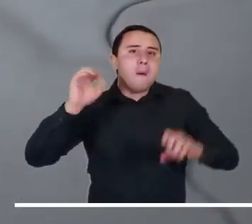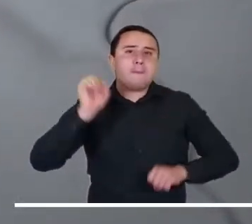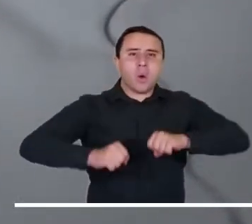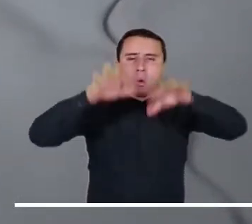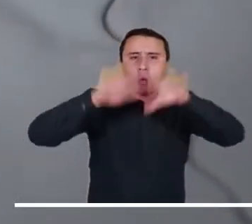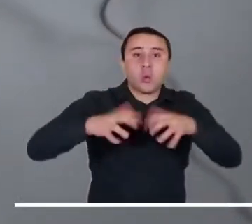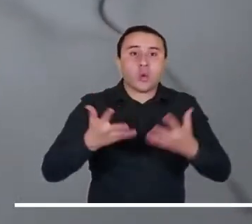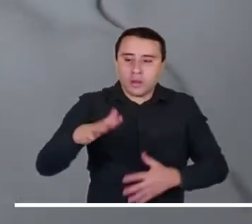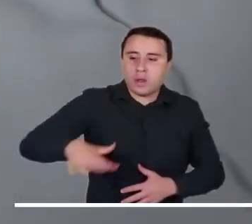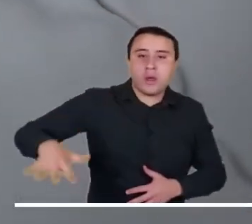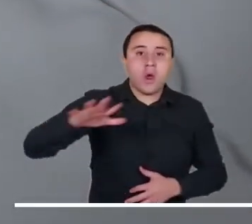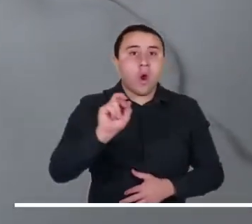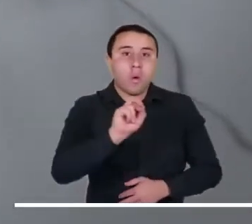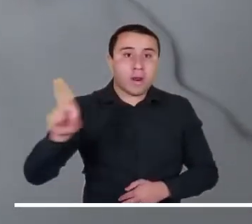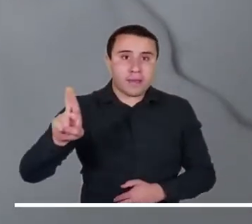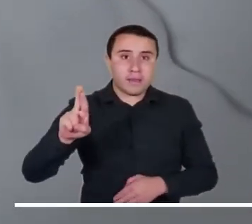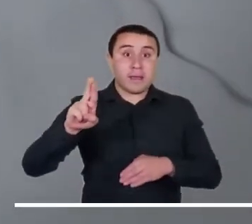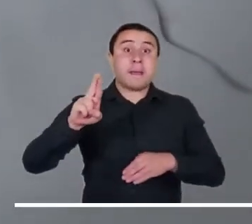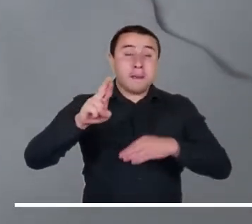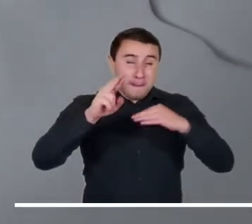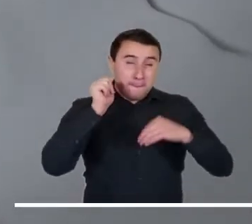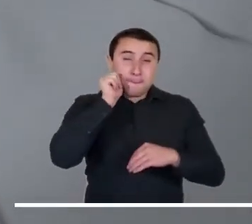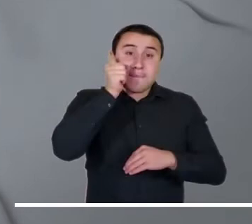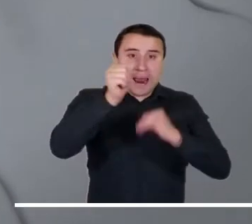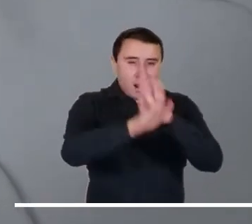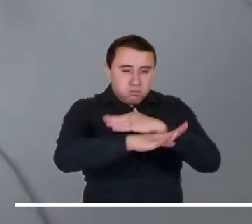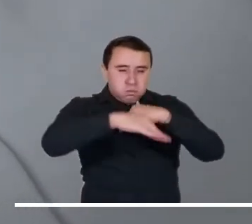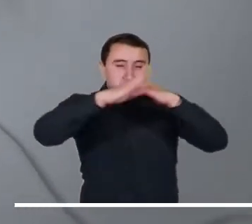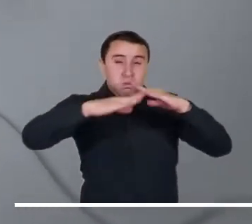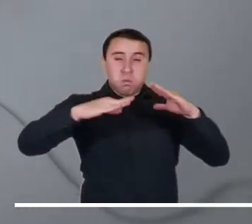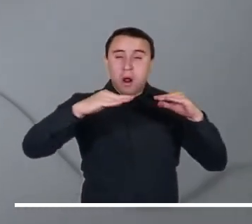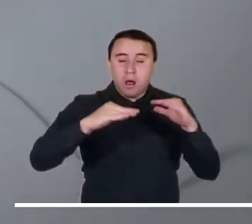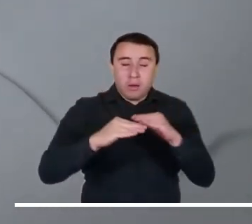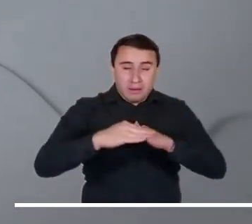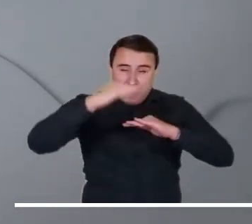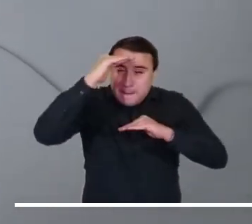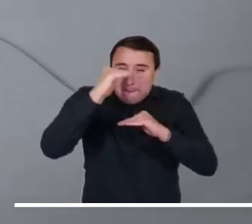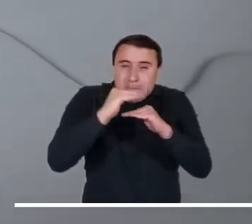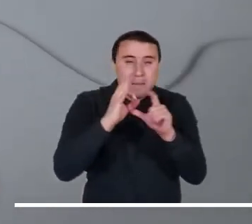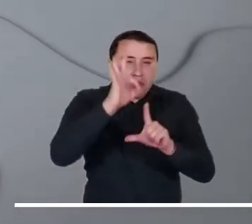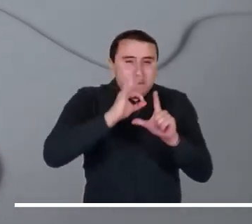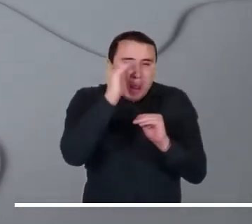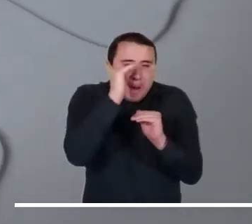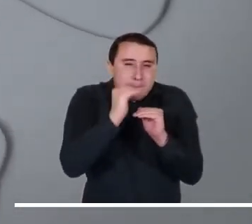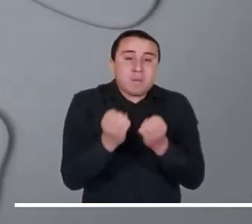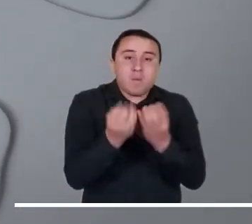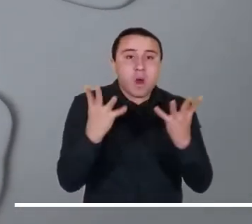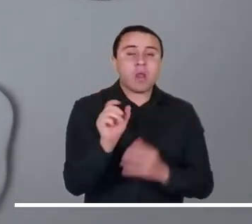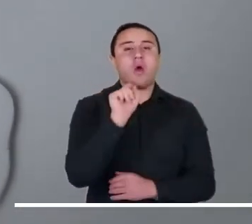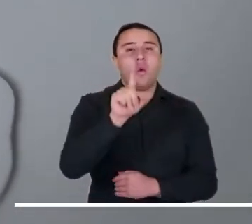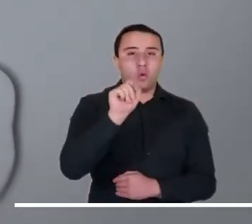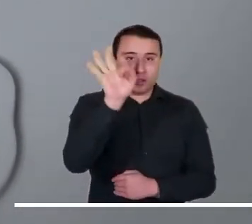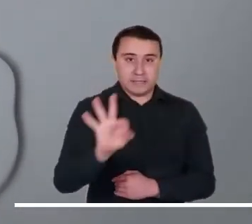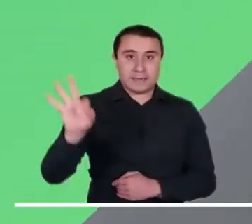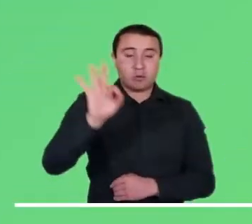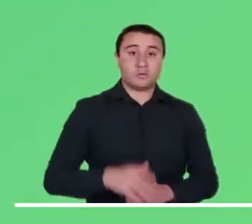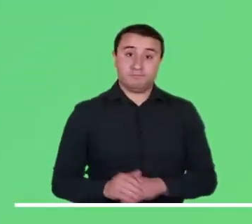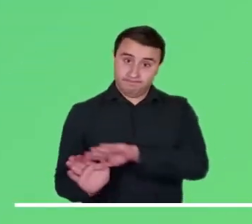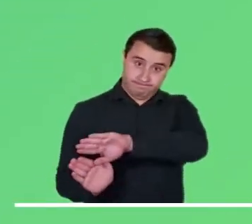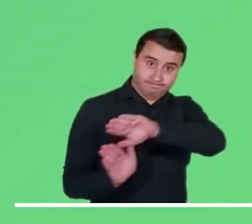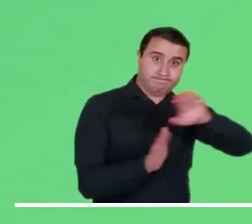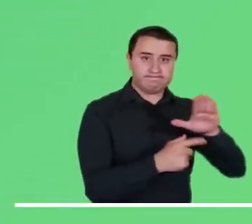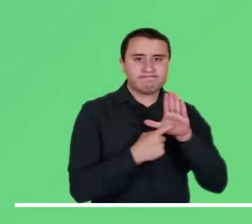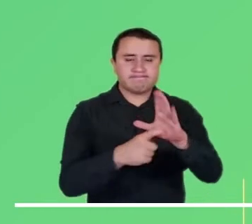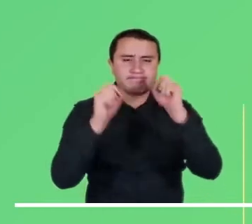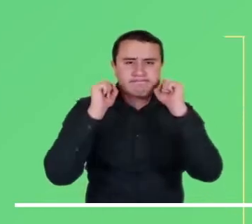en la capital del país podría activar lluvias en el oriente de la ciudad. La temperatura mínima de la madrugada rondará los 11 grados.